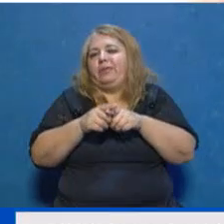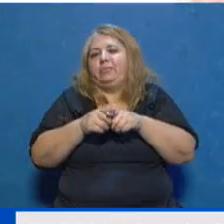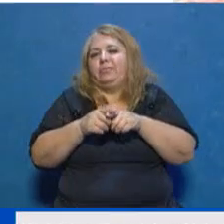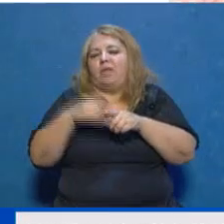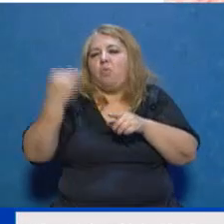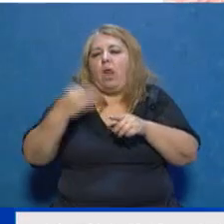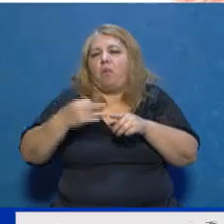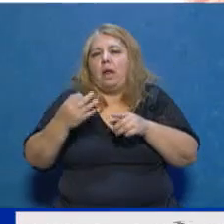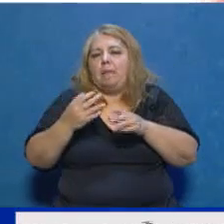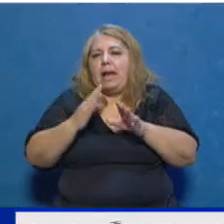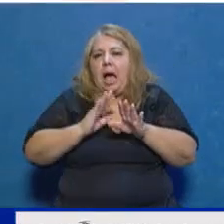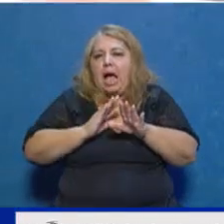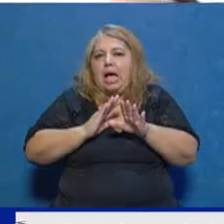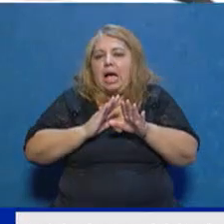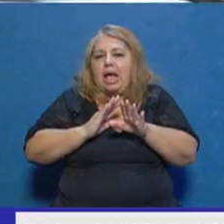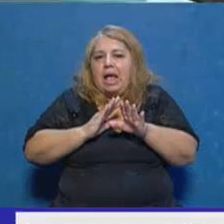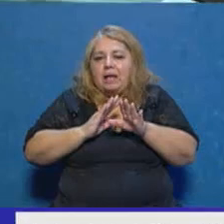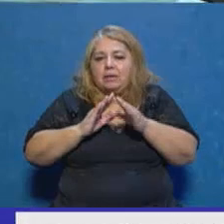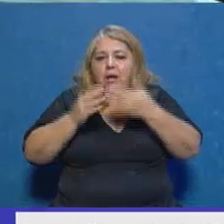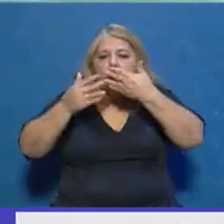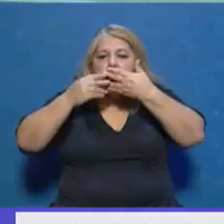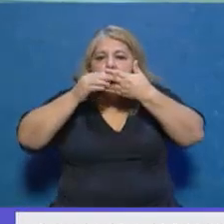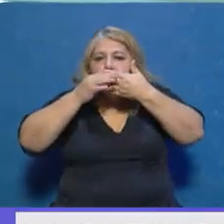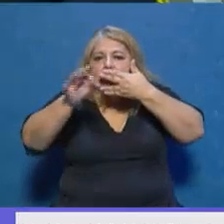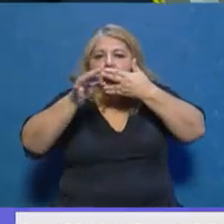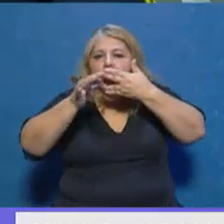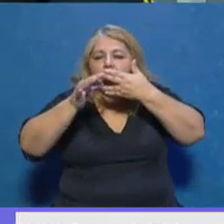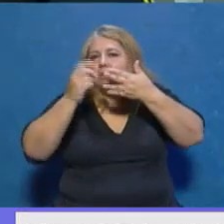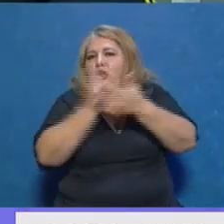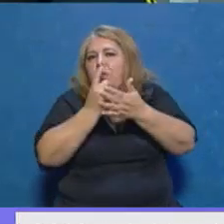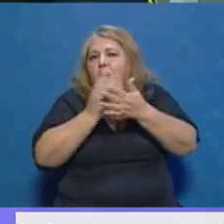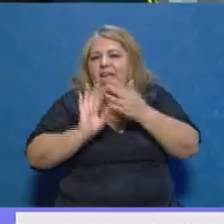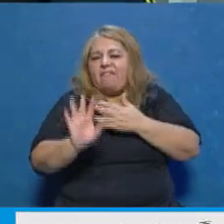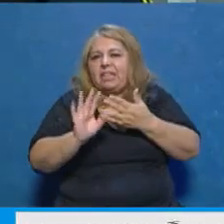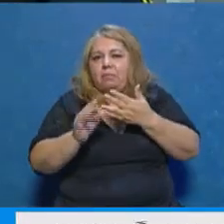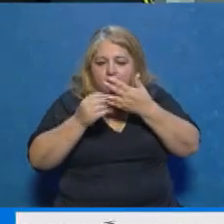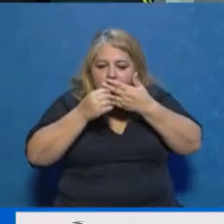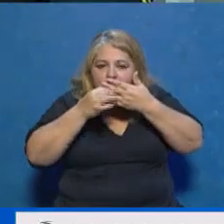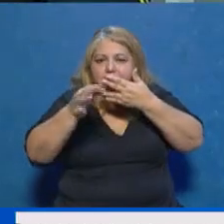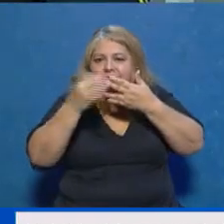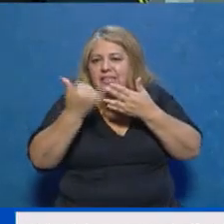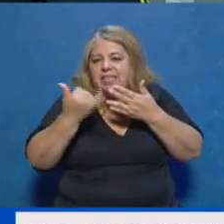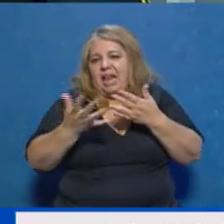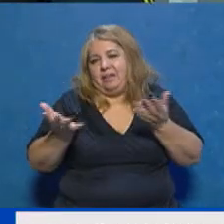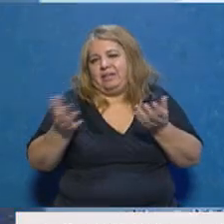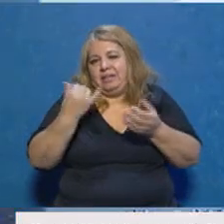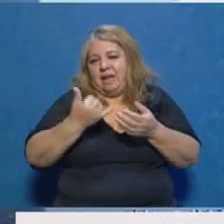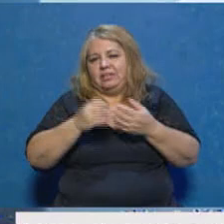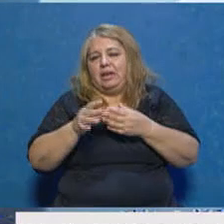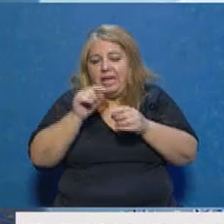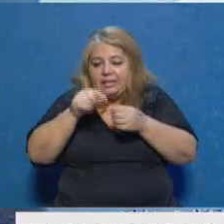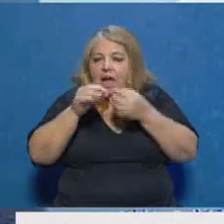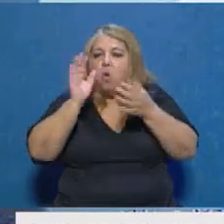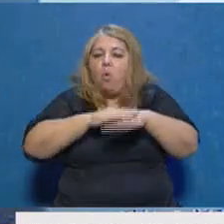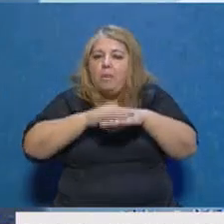evitar la salida de las gotas por las que se contagia la infección. Ahora doctora me gustaría hacer una